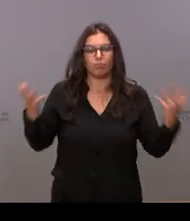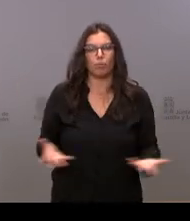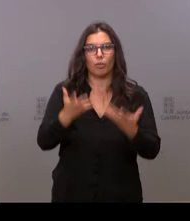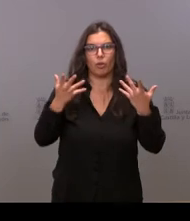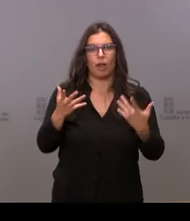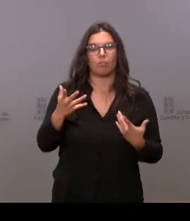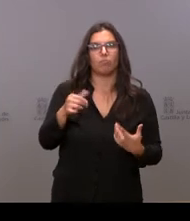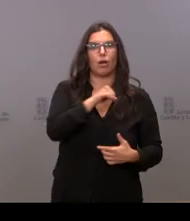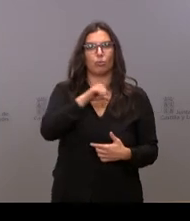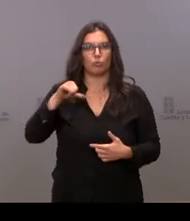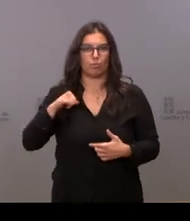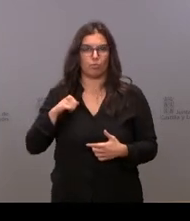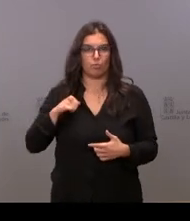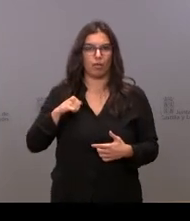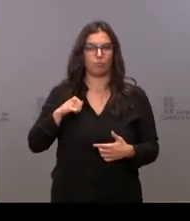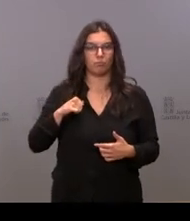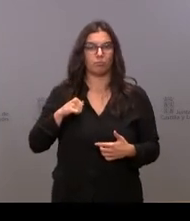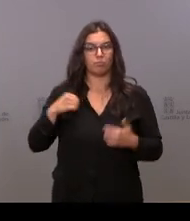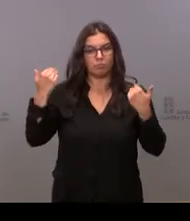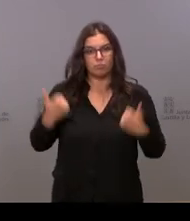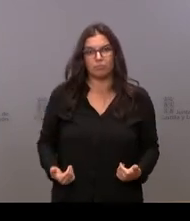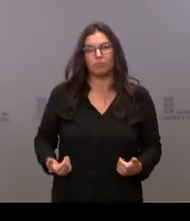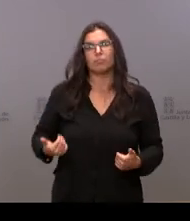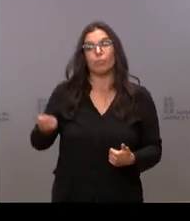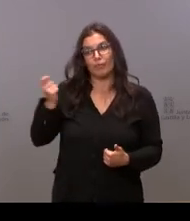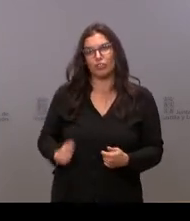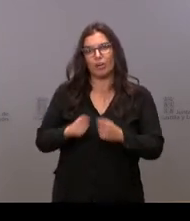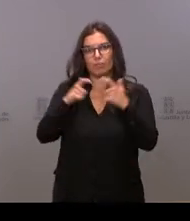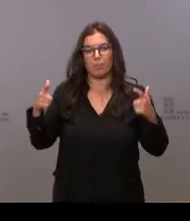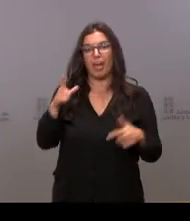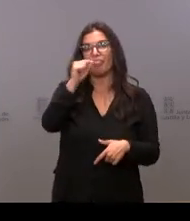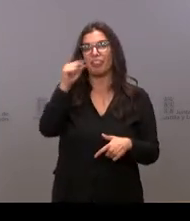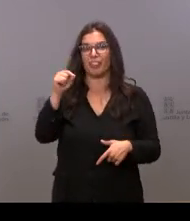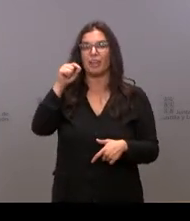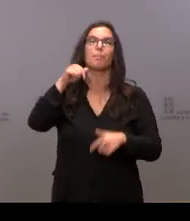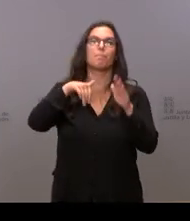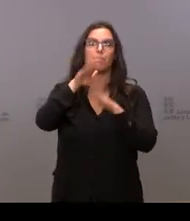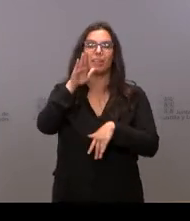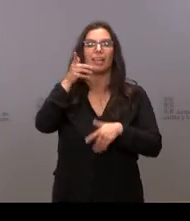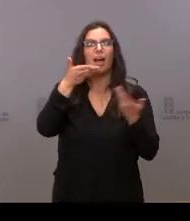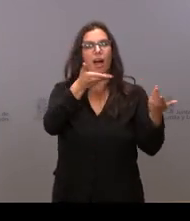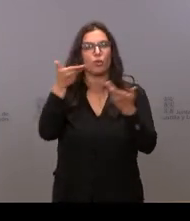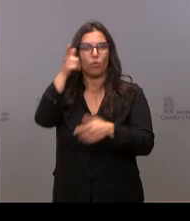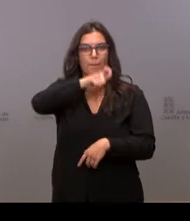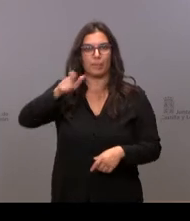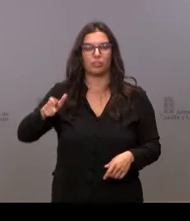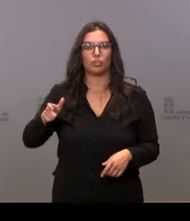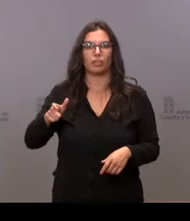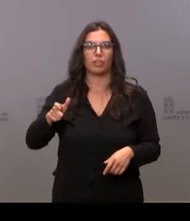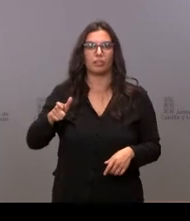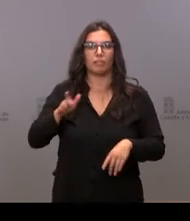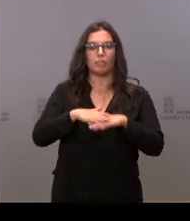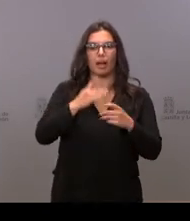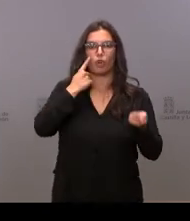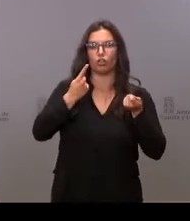profesional, con más de 100 profesionales en todo el territorio, que ayudan a las personas a llevar el control